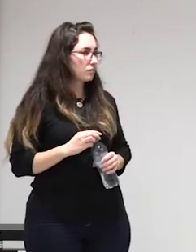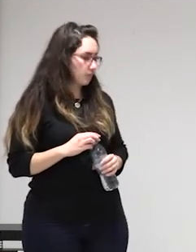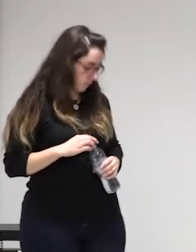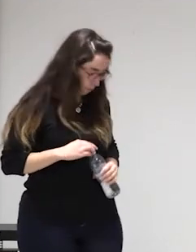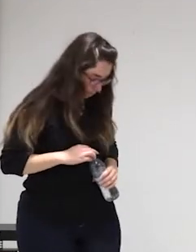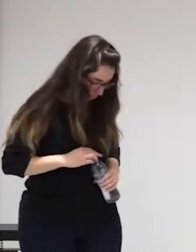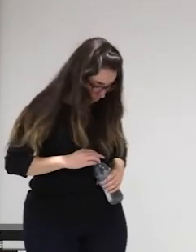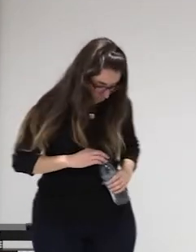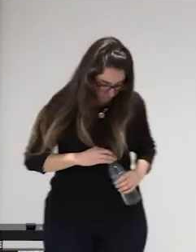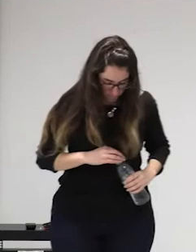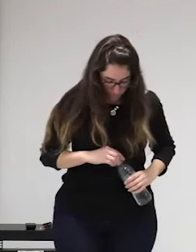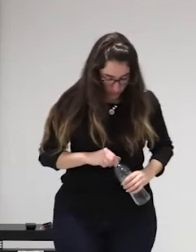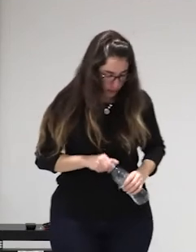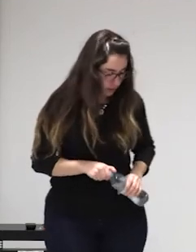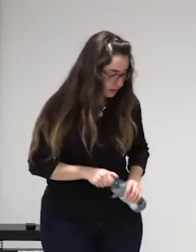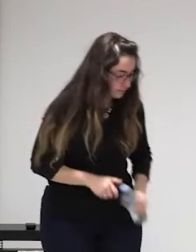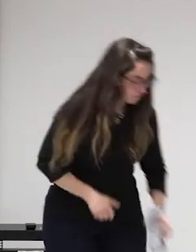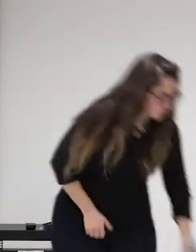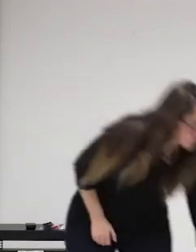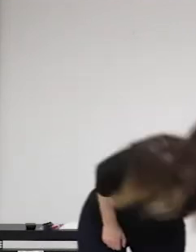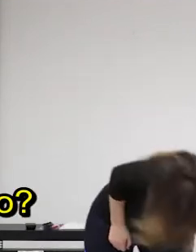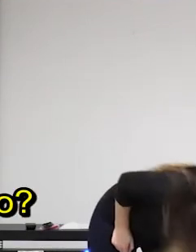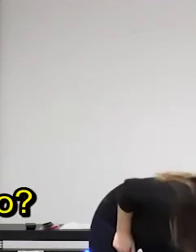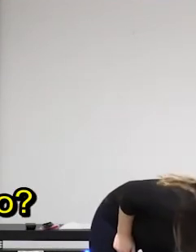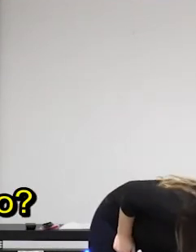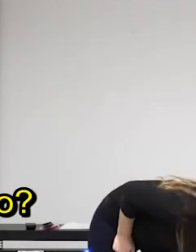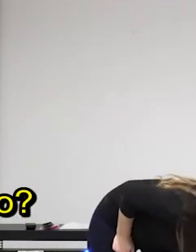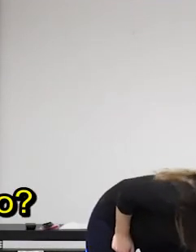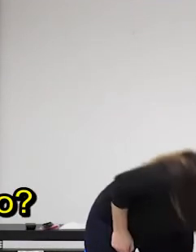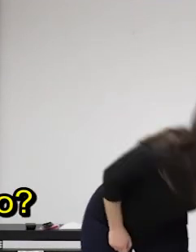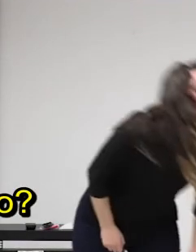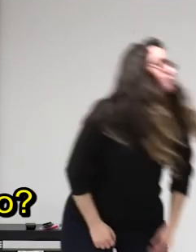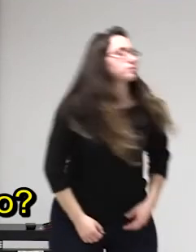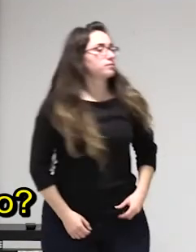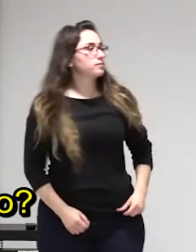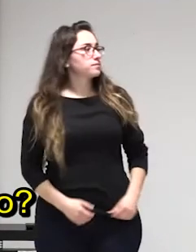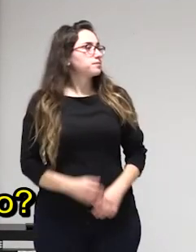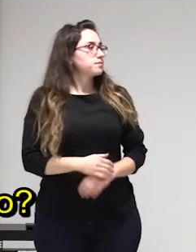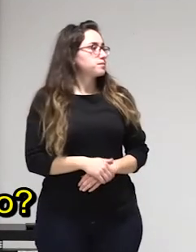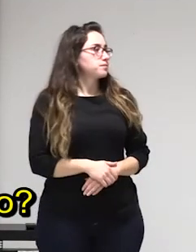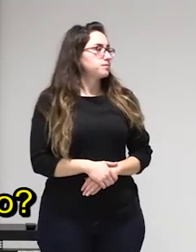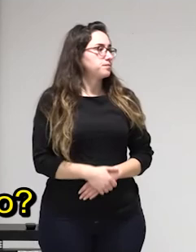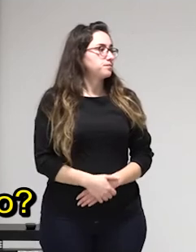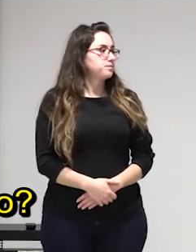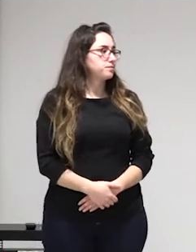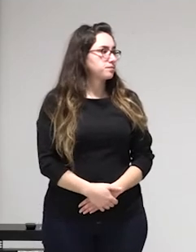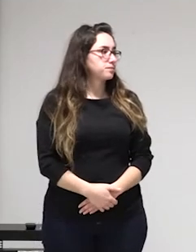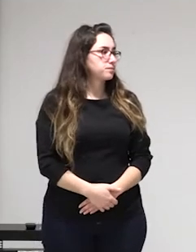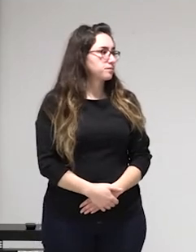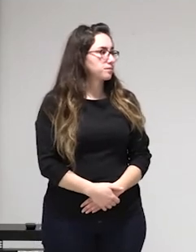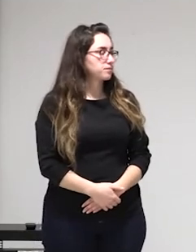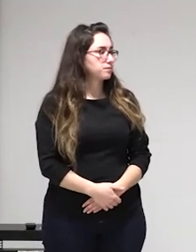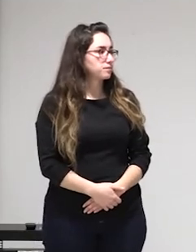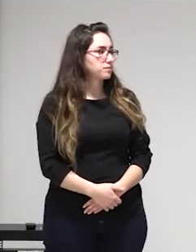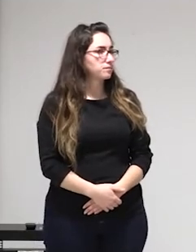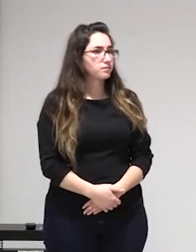esto no es un debate teórico ¿te parece que vayamos con el vídeo? te queda alguna cuestión si de acuerdo si? vale